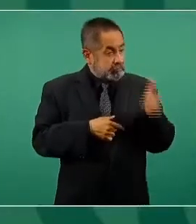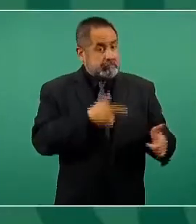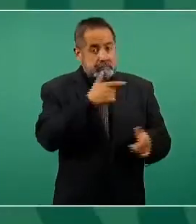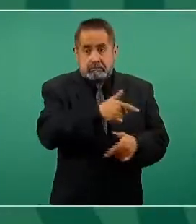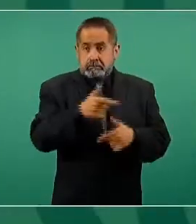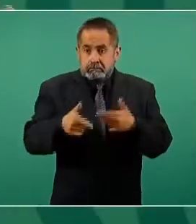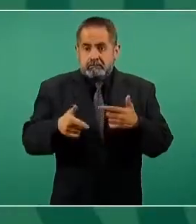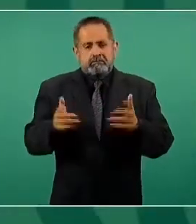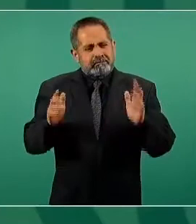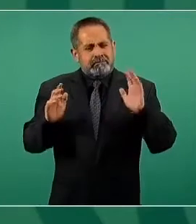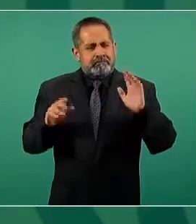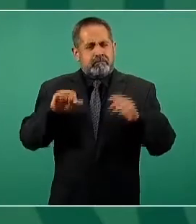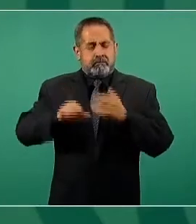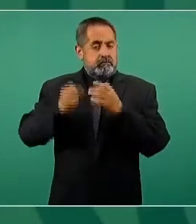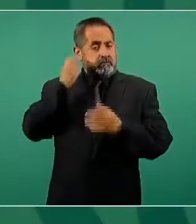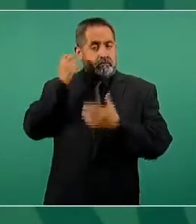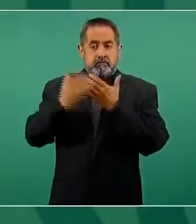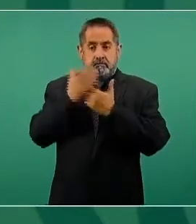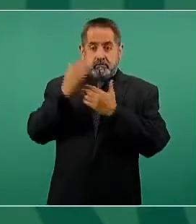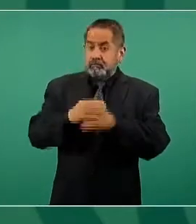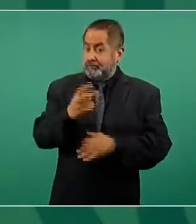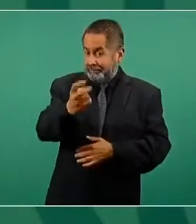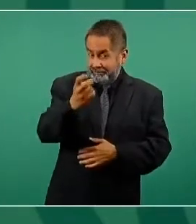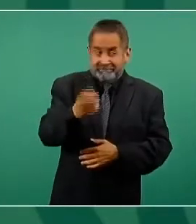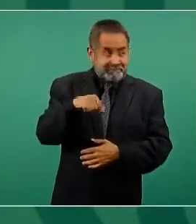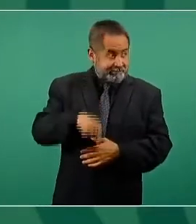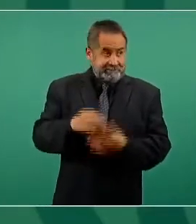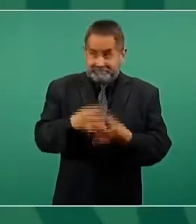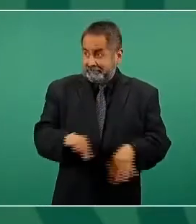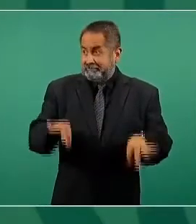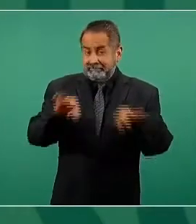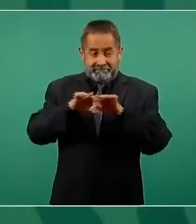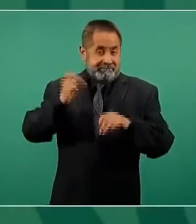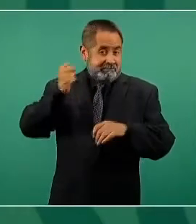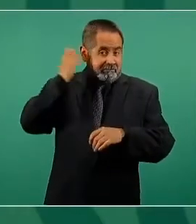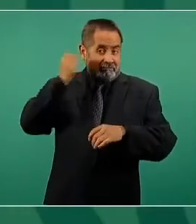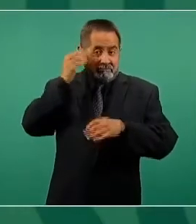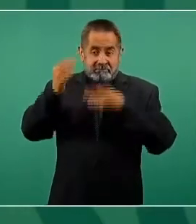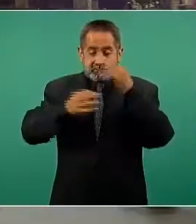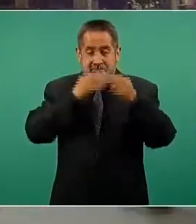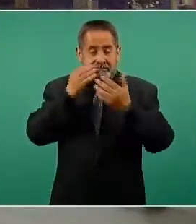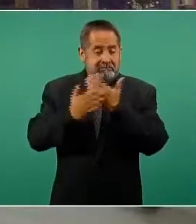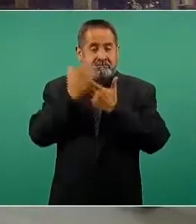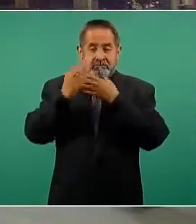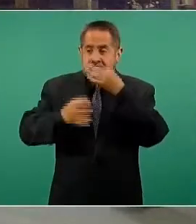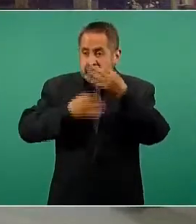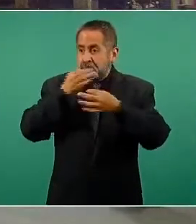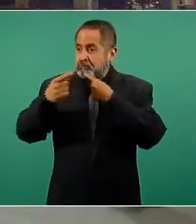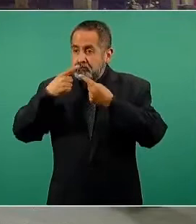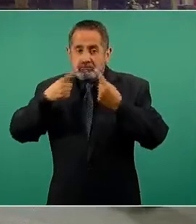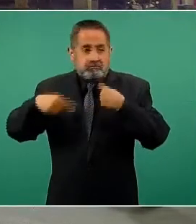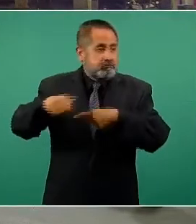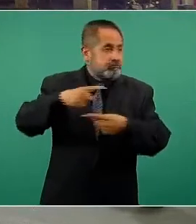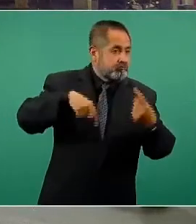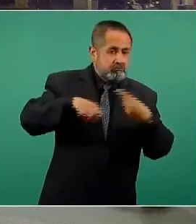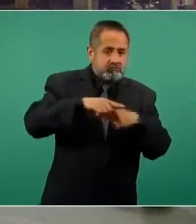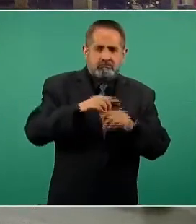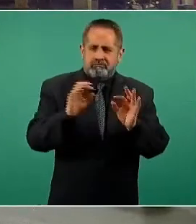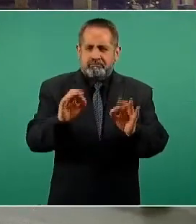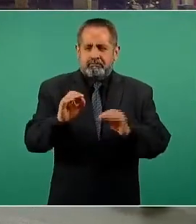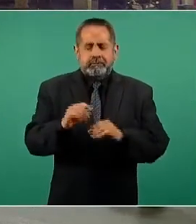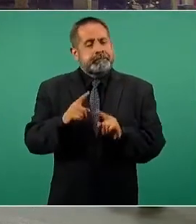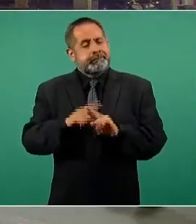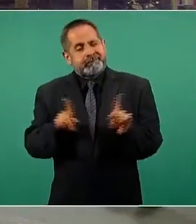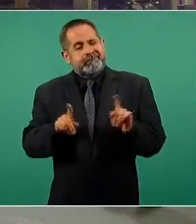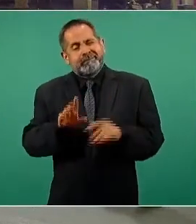en la mañanera. Por eso es importante este diálogo circular, pero es